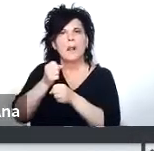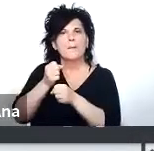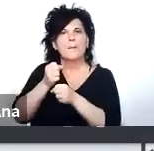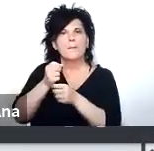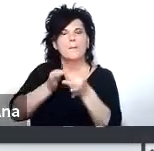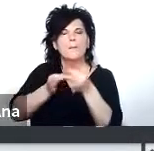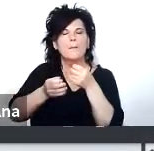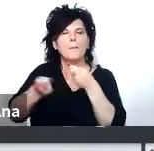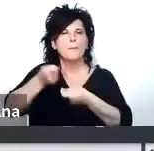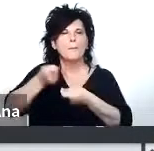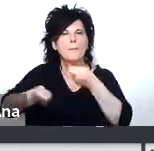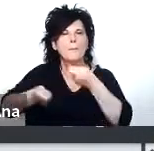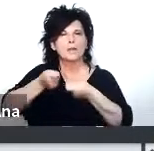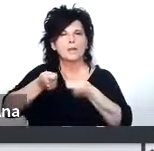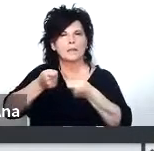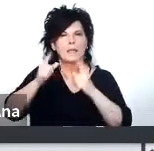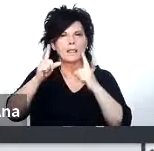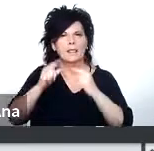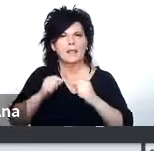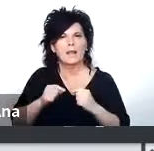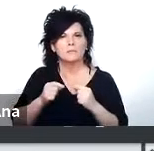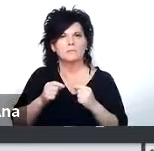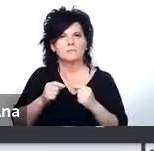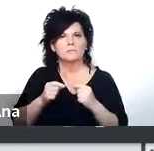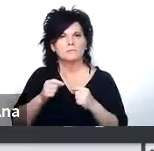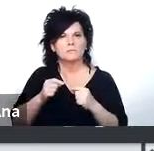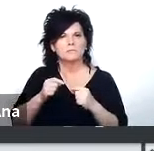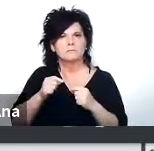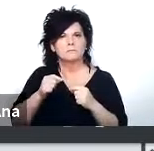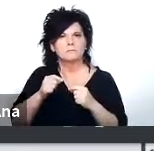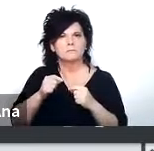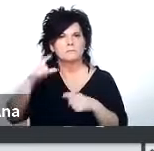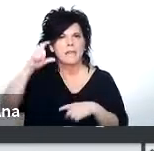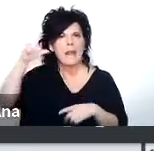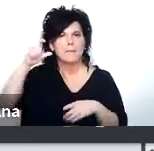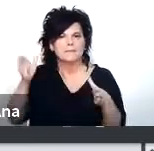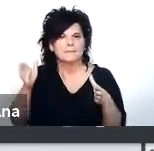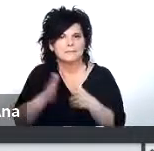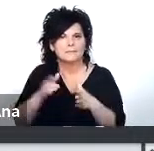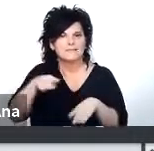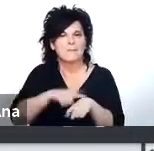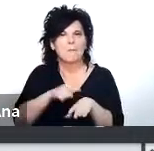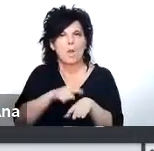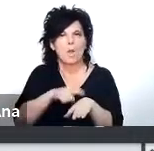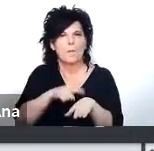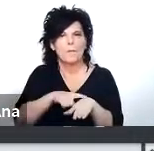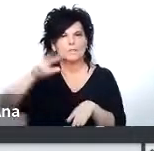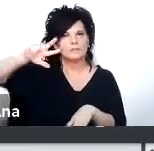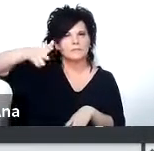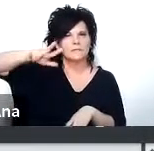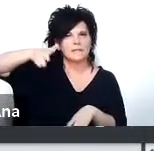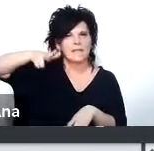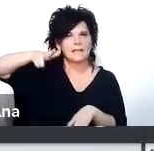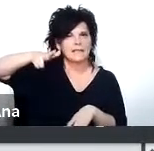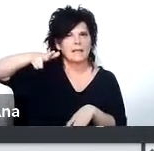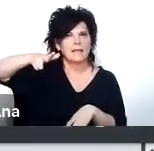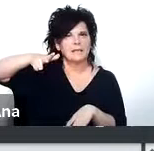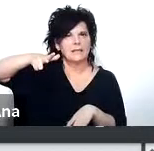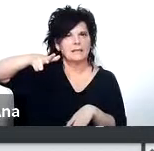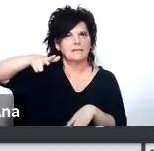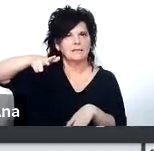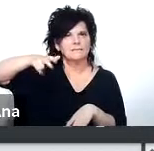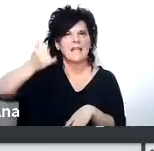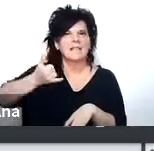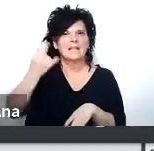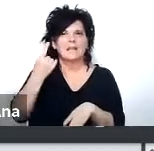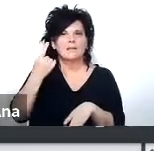de baja capacidad porque en ese momento los satélites tenían un throughput bastante